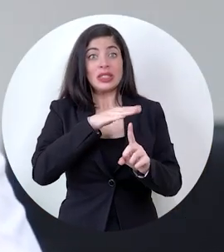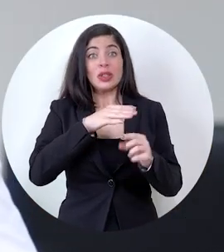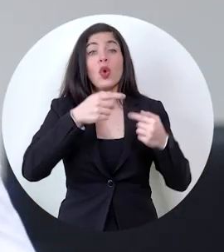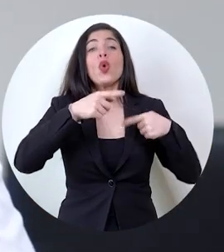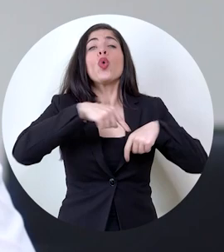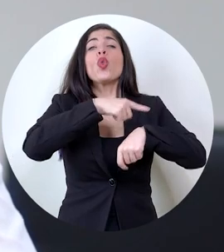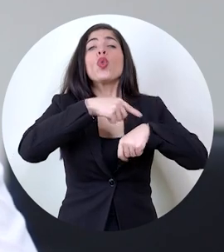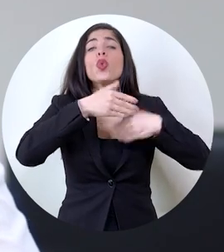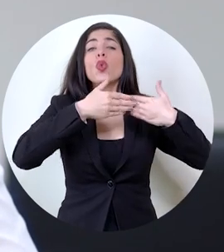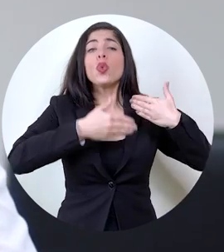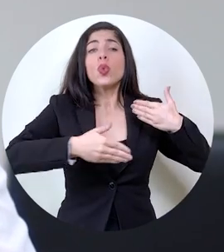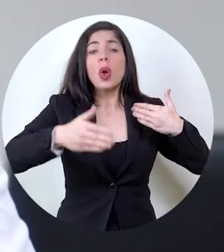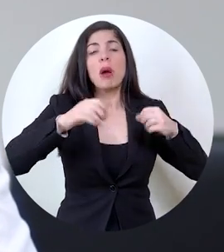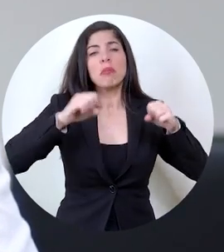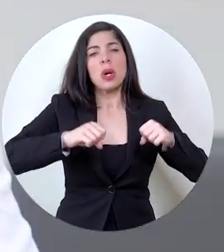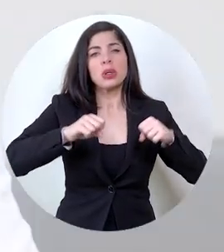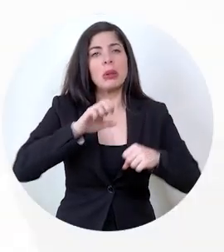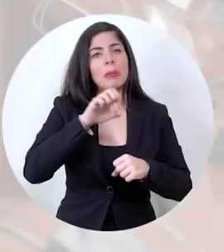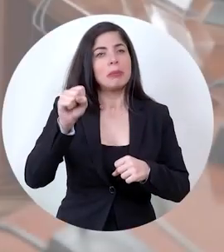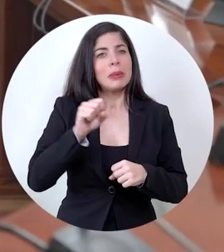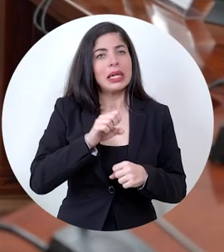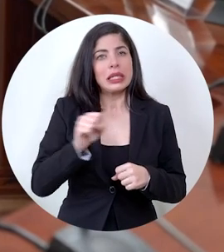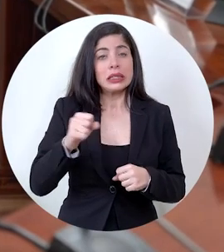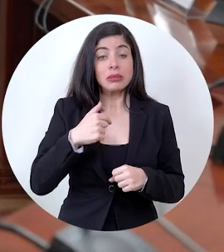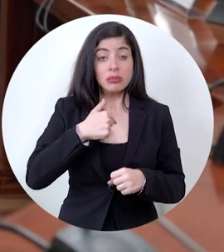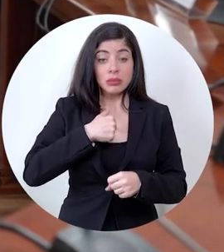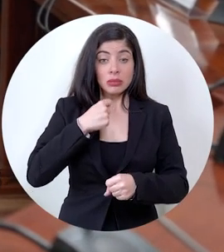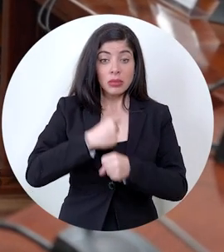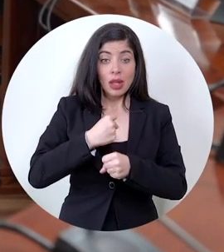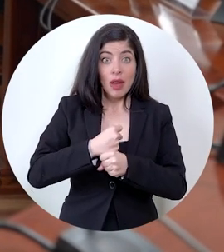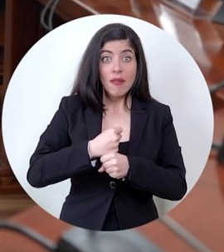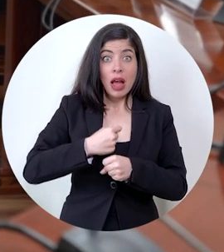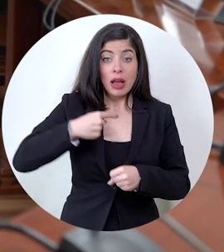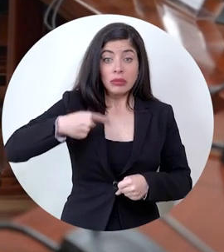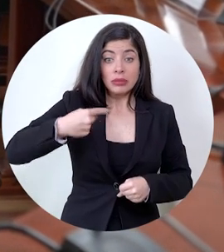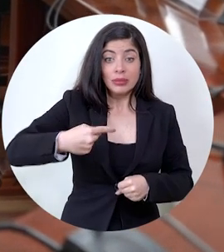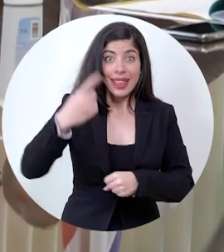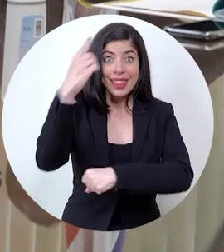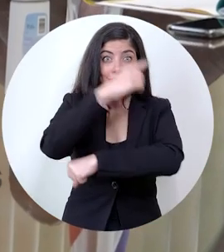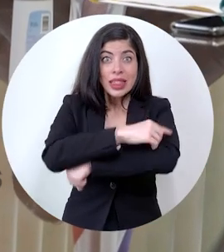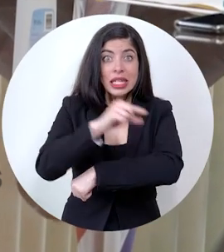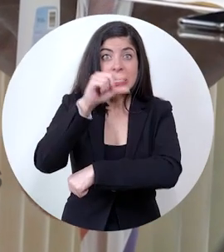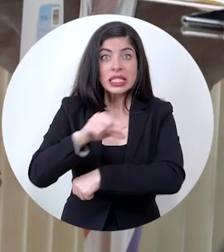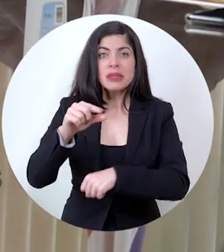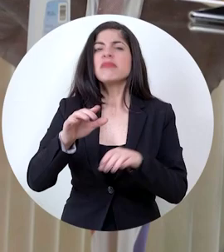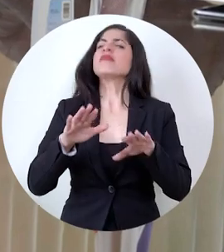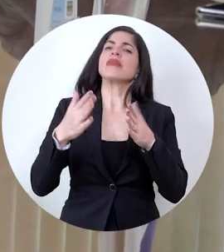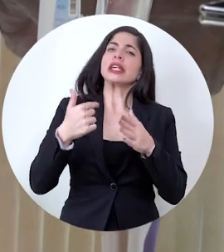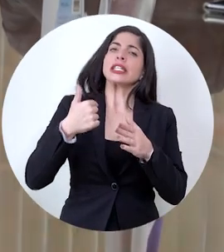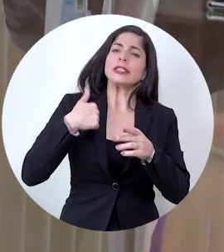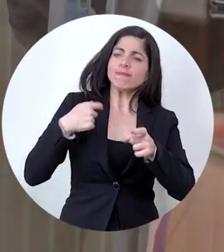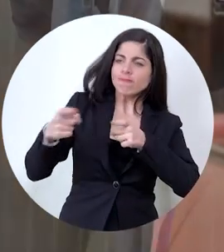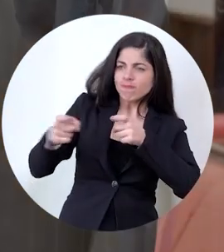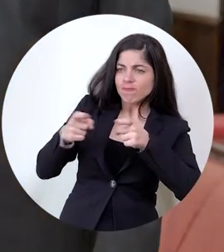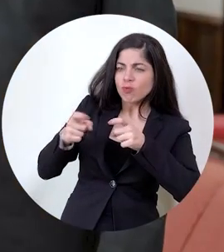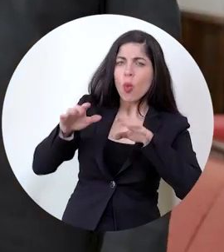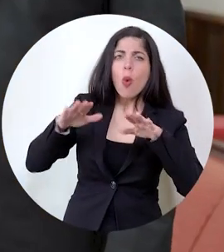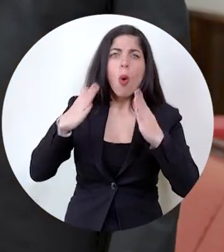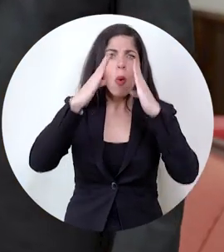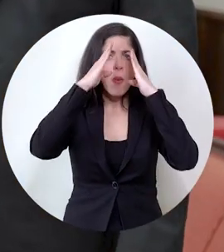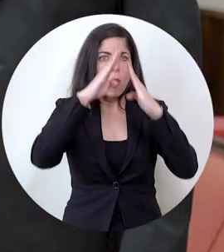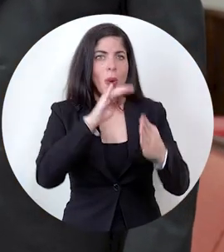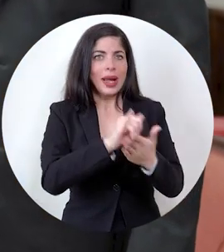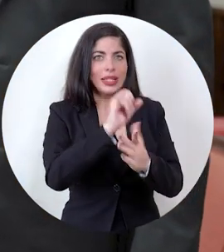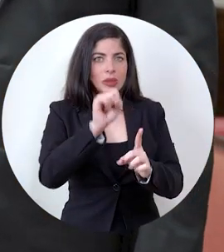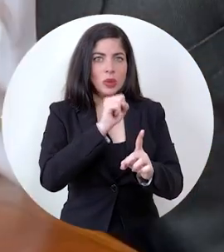puede durar meses. Mi trabajo en los próximos días y semanas será dirigir y